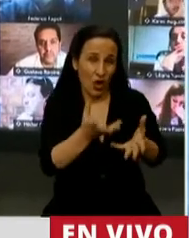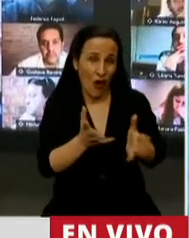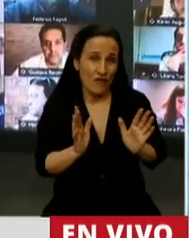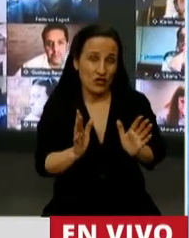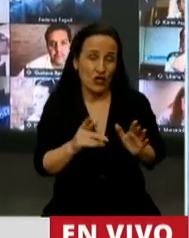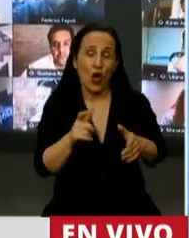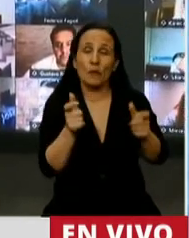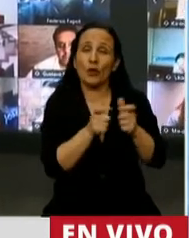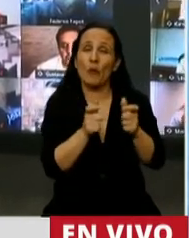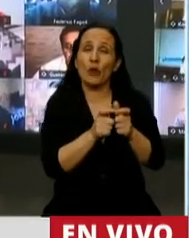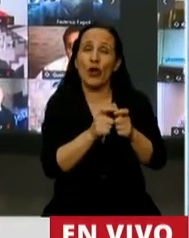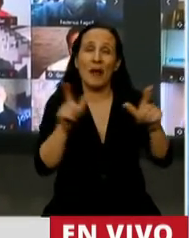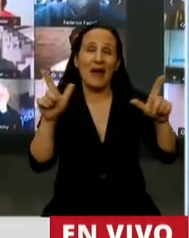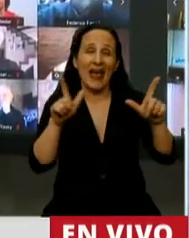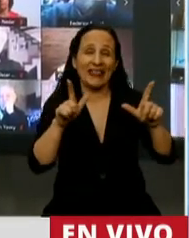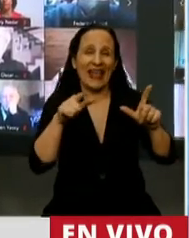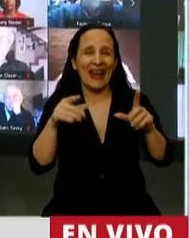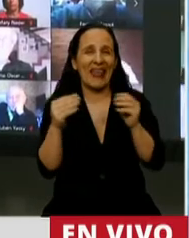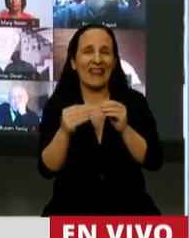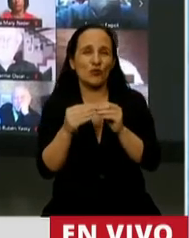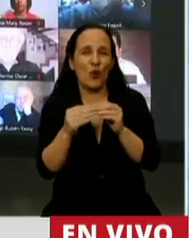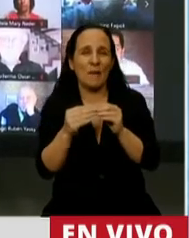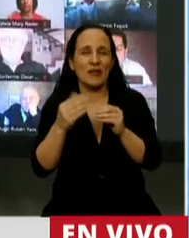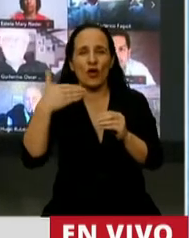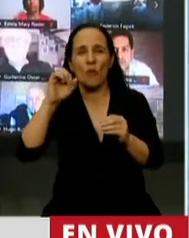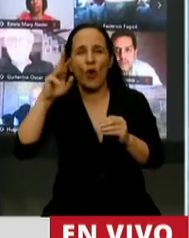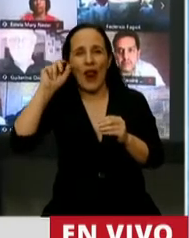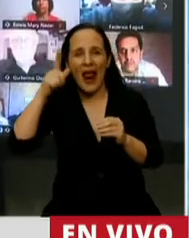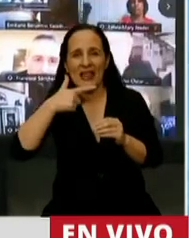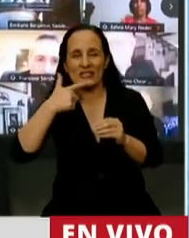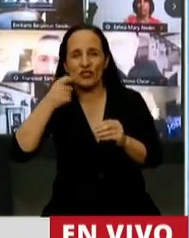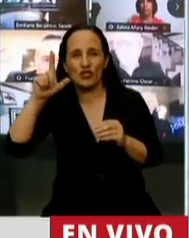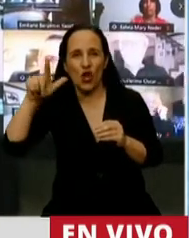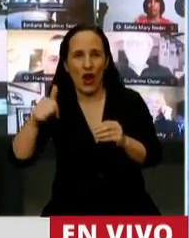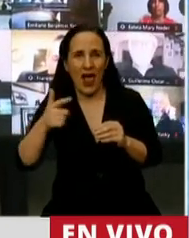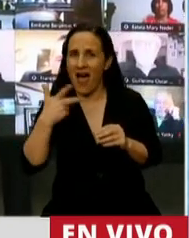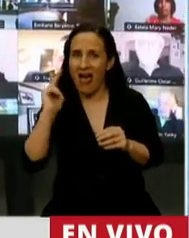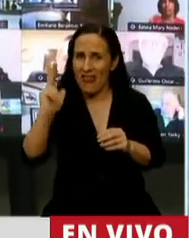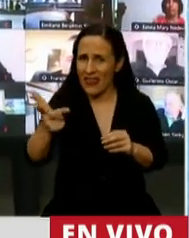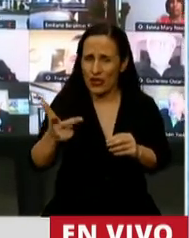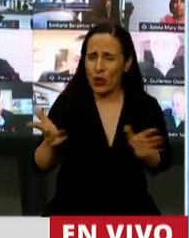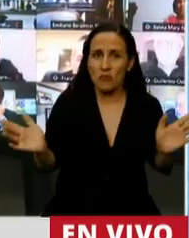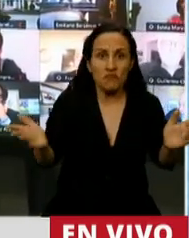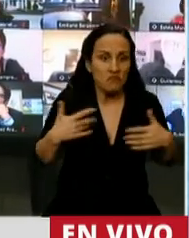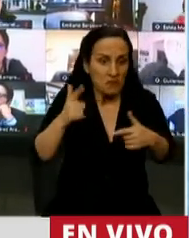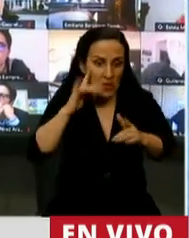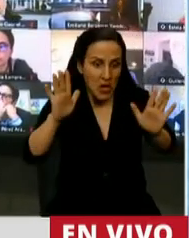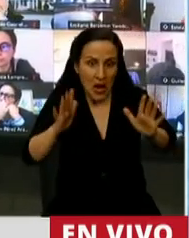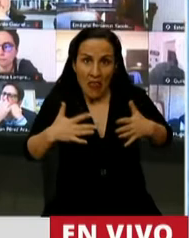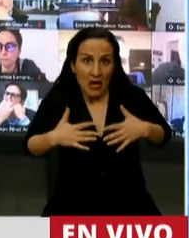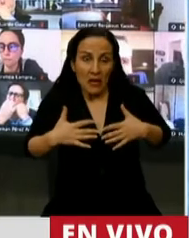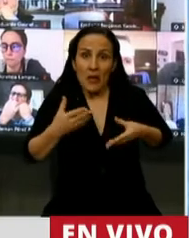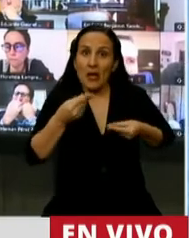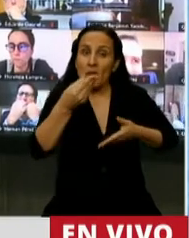en el programa de su amigo Morales Solá diciéndonos a todos los argentinos que él no tenía nada que ver con los